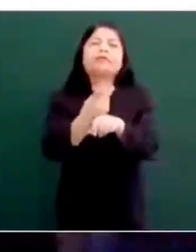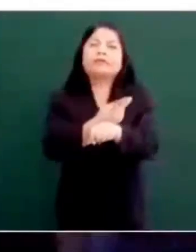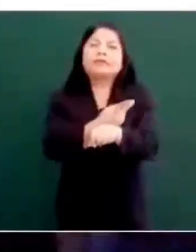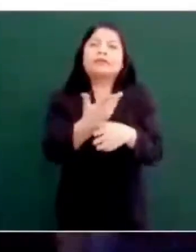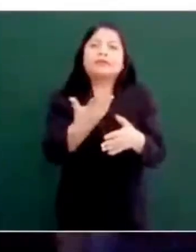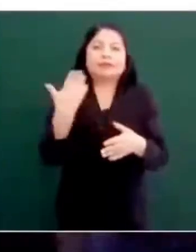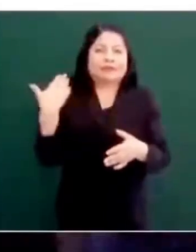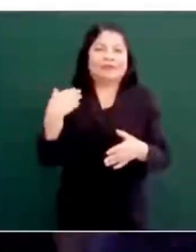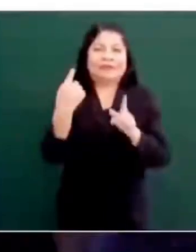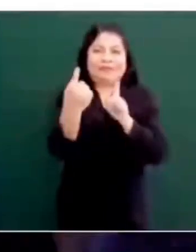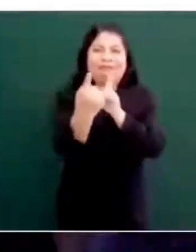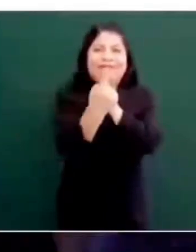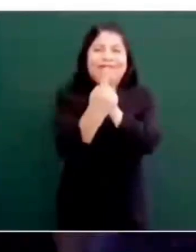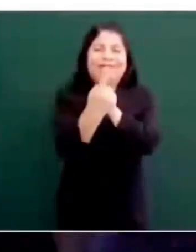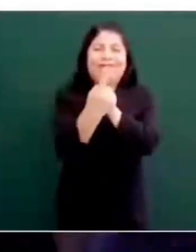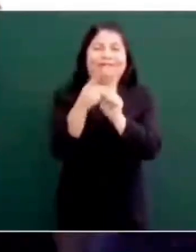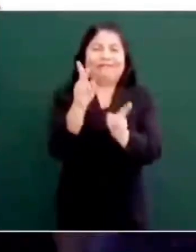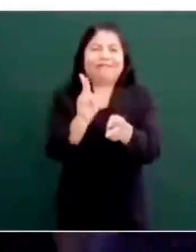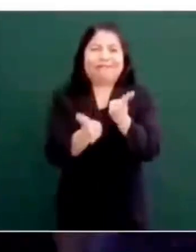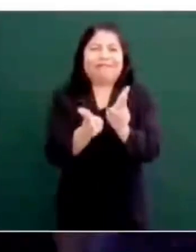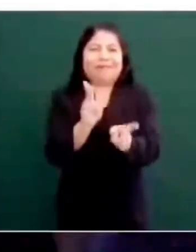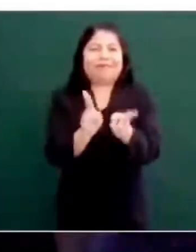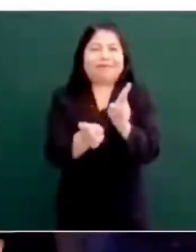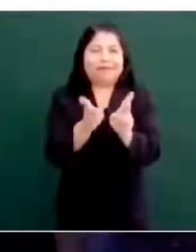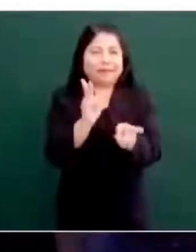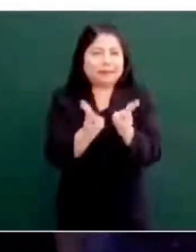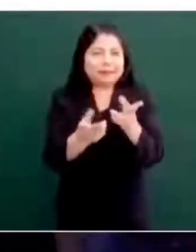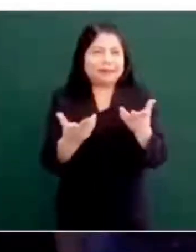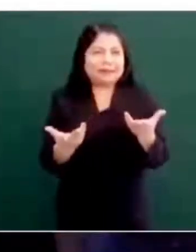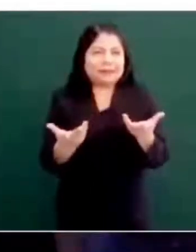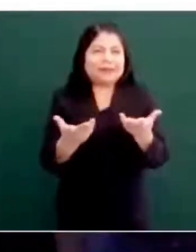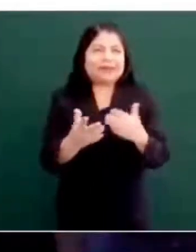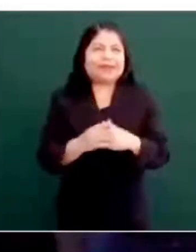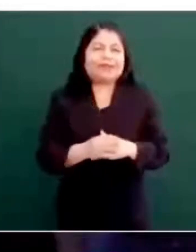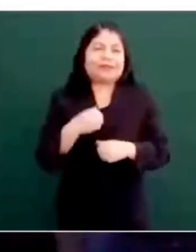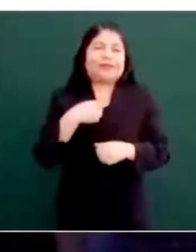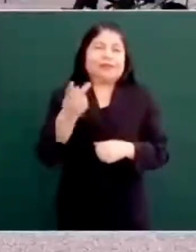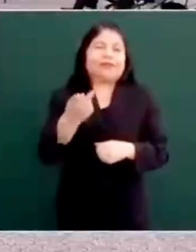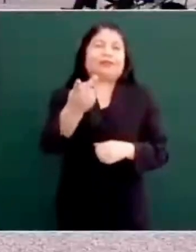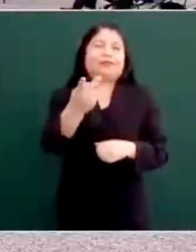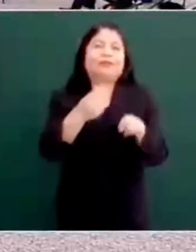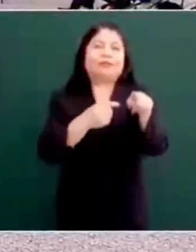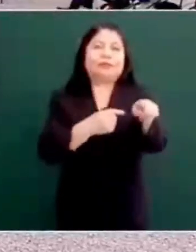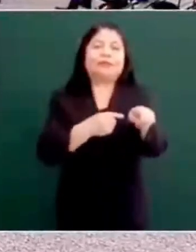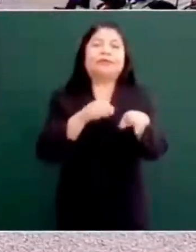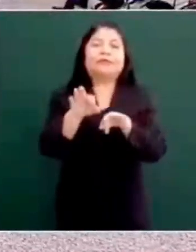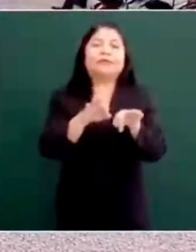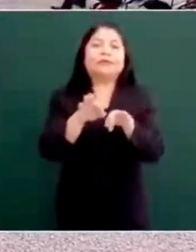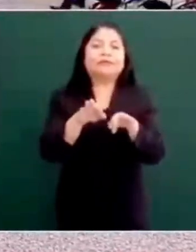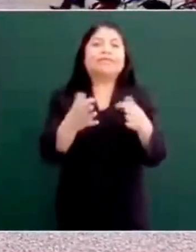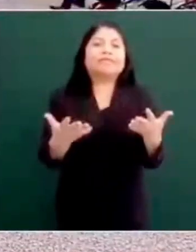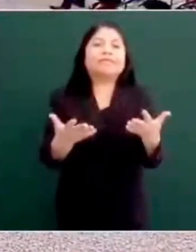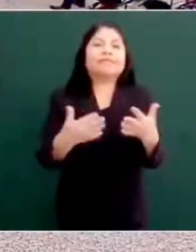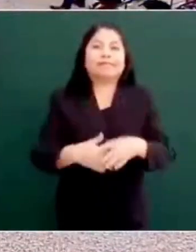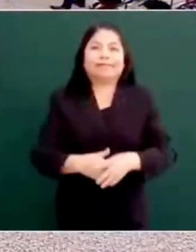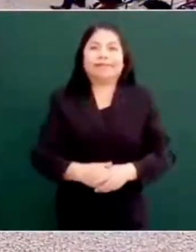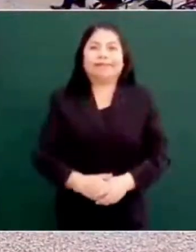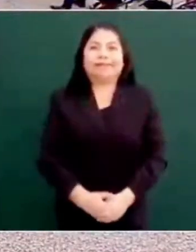Inaí. Y bueno, saber cómo va el tema de Ixcabal, señor presidente. Gracias. Pues yo creo que